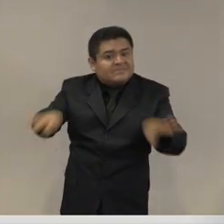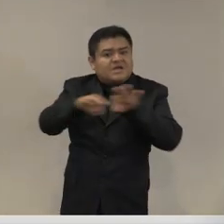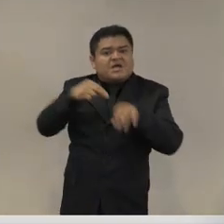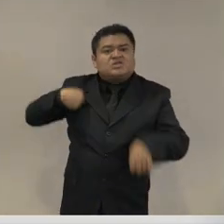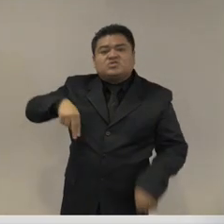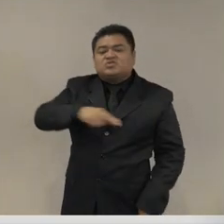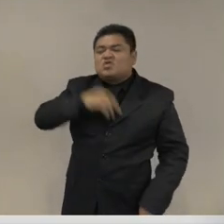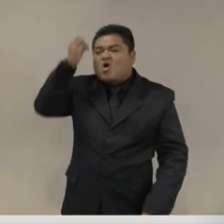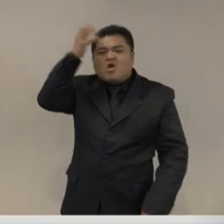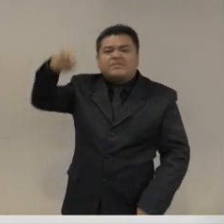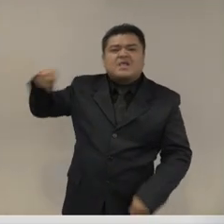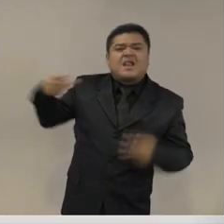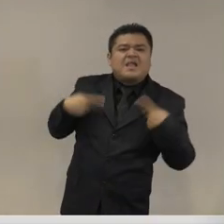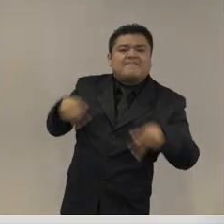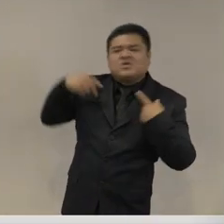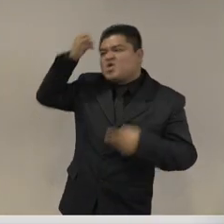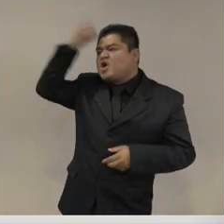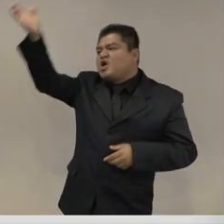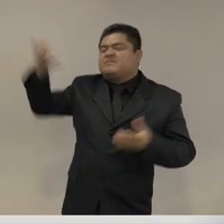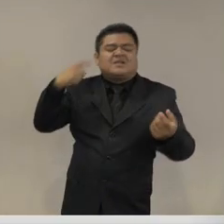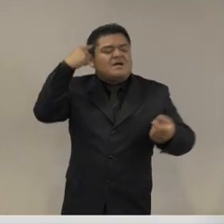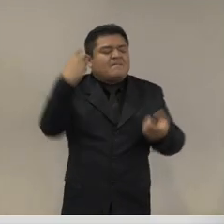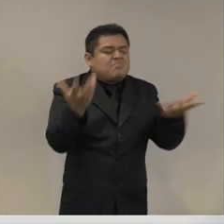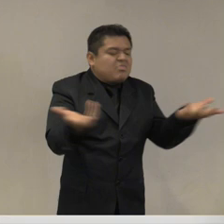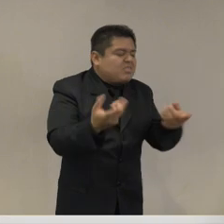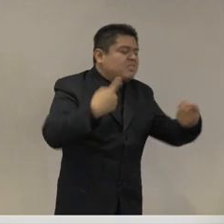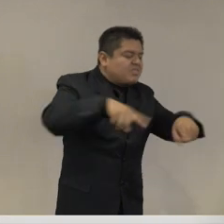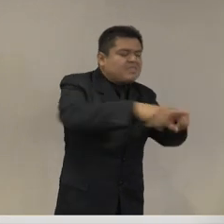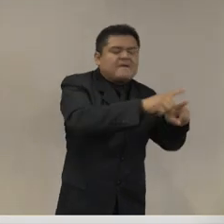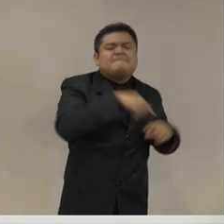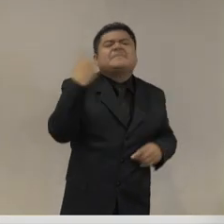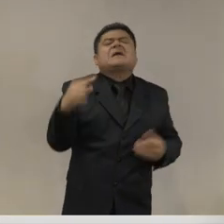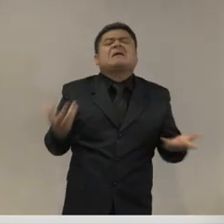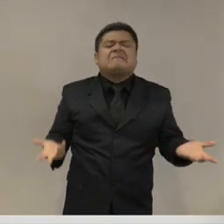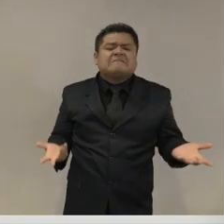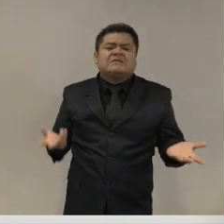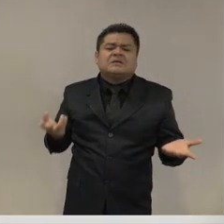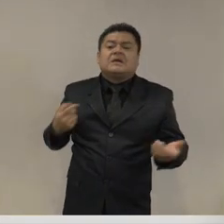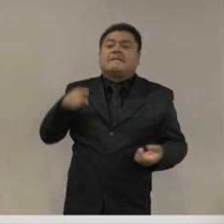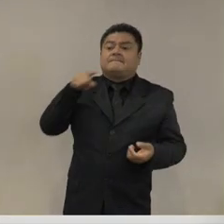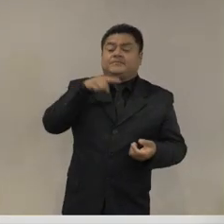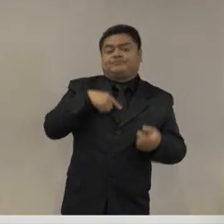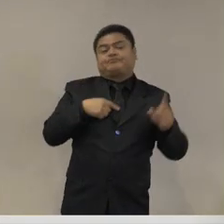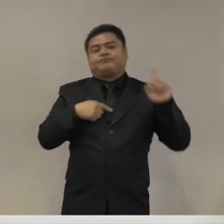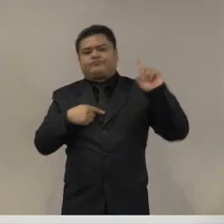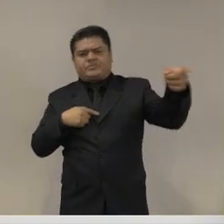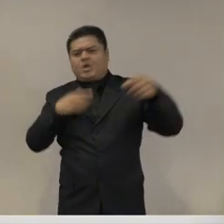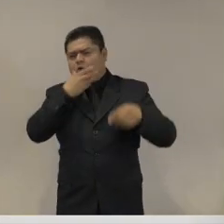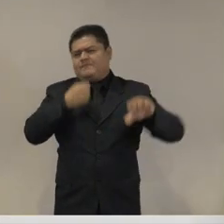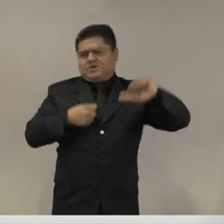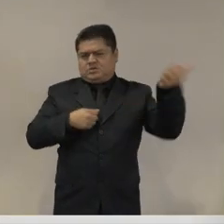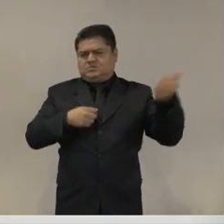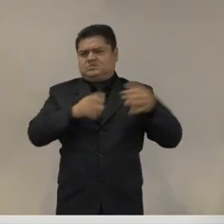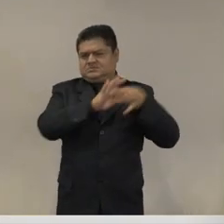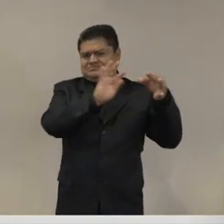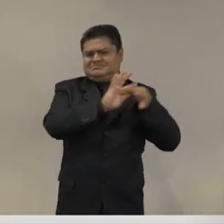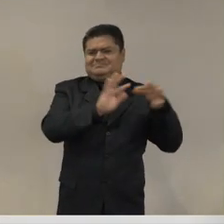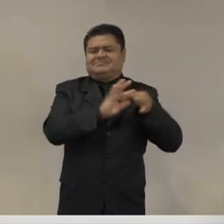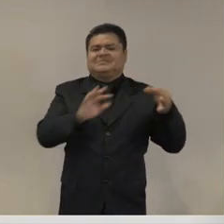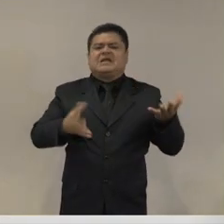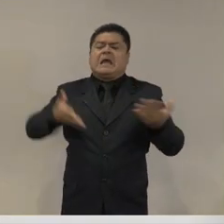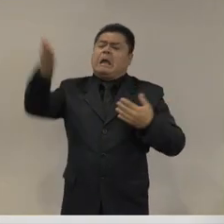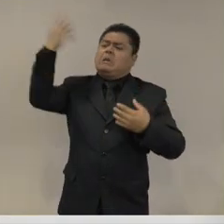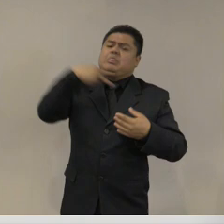día Raúl Benítez decía que hace 200 años que el país está militarizado y nos puso un montón de ejemplos en el